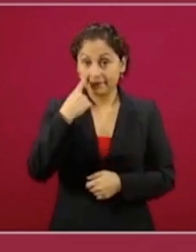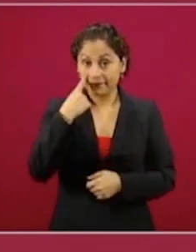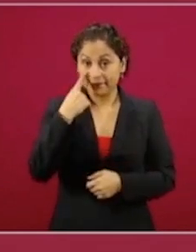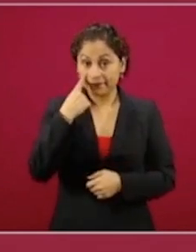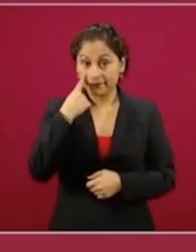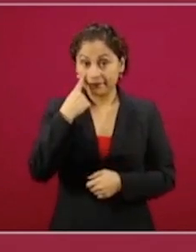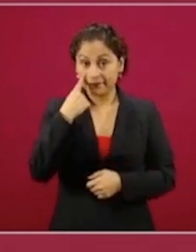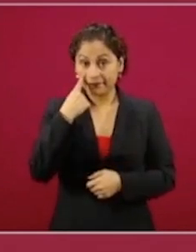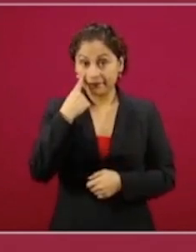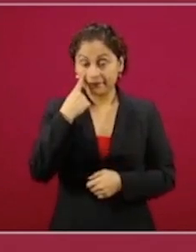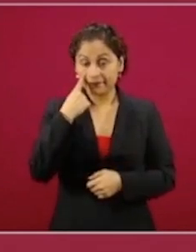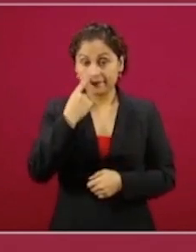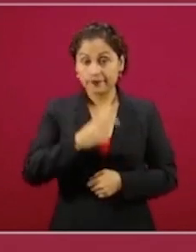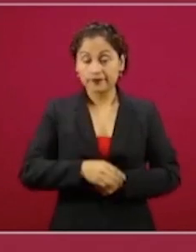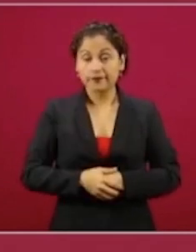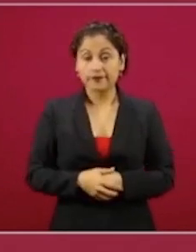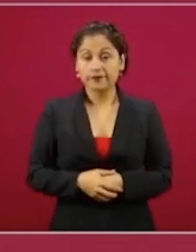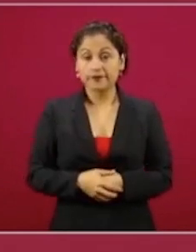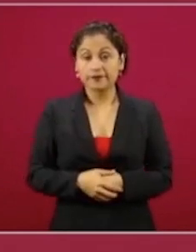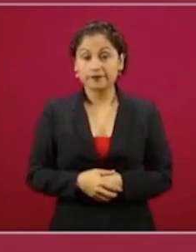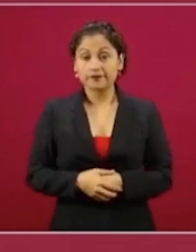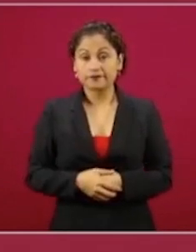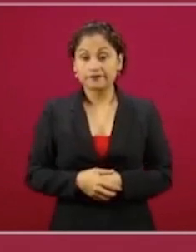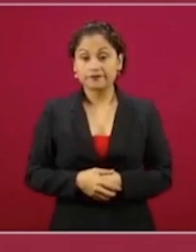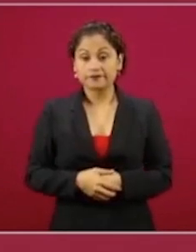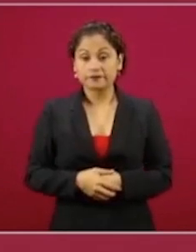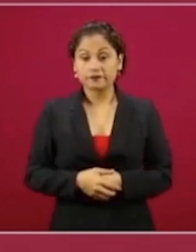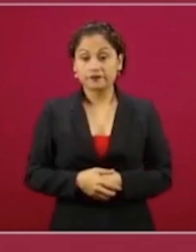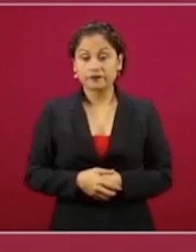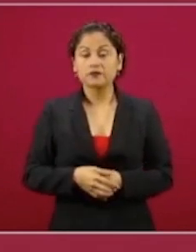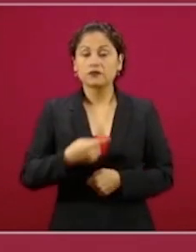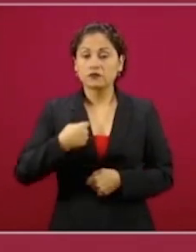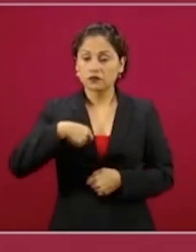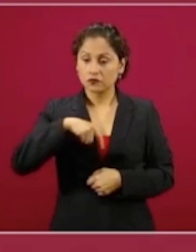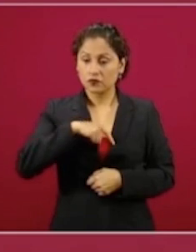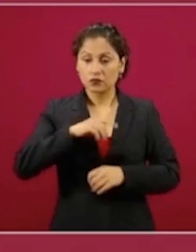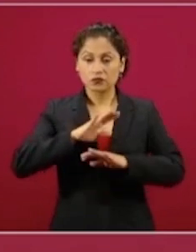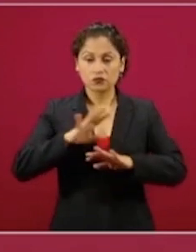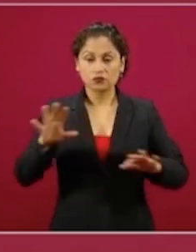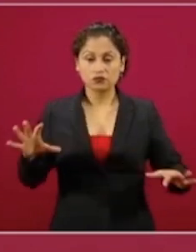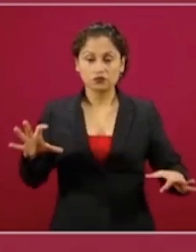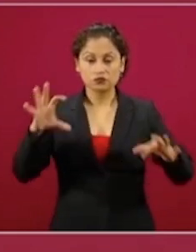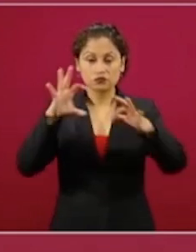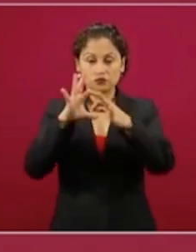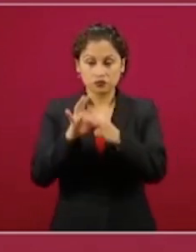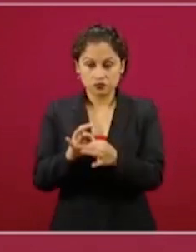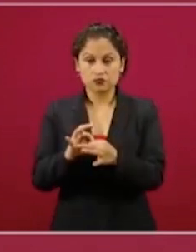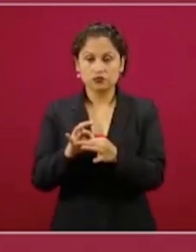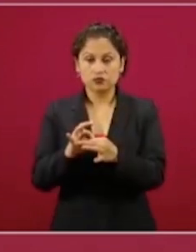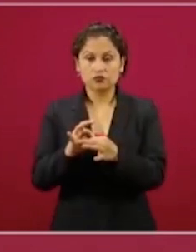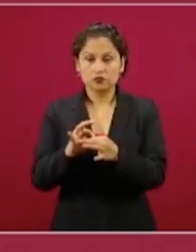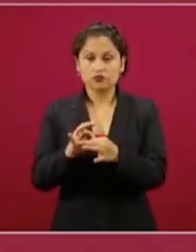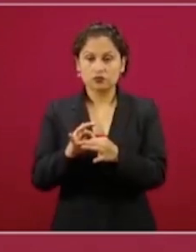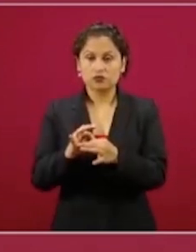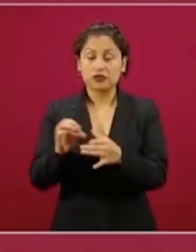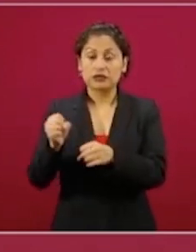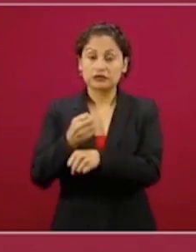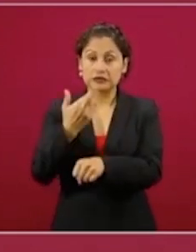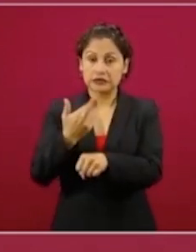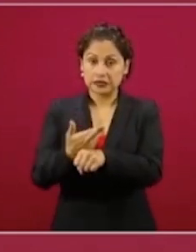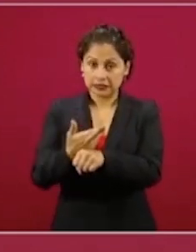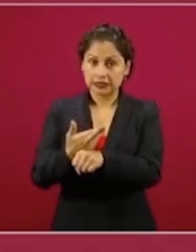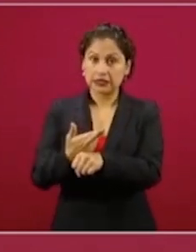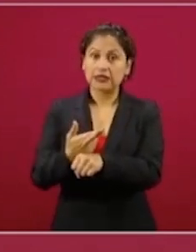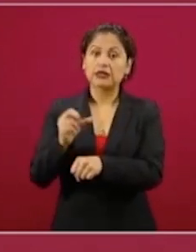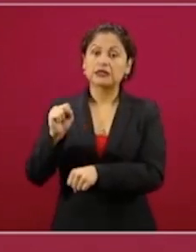realmente hemos usado una enorme coordinación con la Secretaría del Bienestar, con el Instituto Mexicano del Seguro Social,